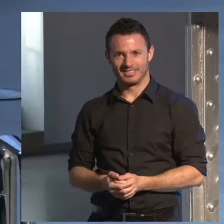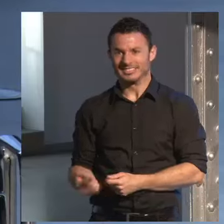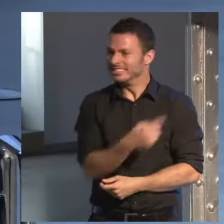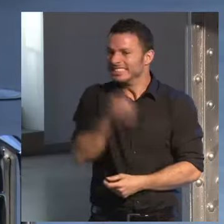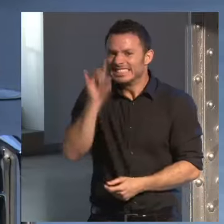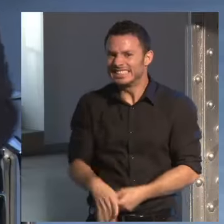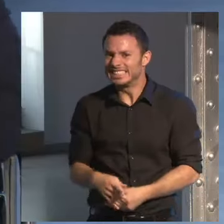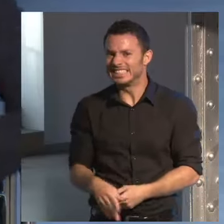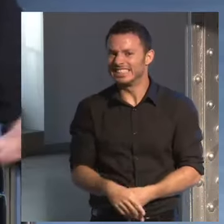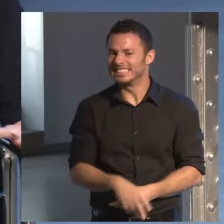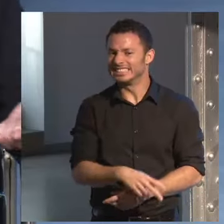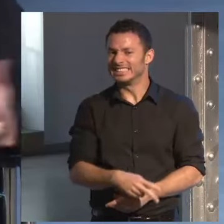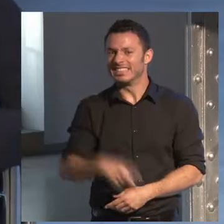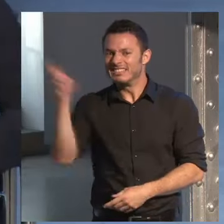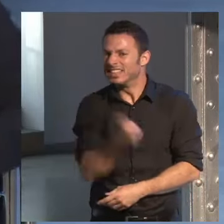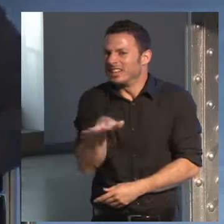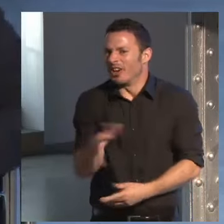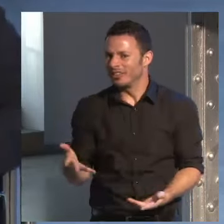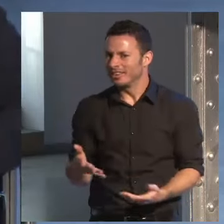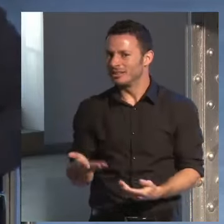¿quién es? ¿quién te lo ha presentado?